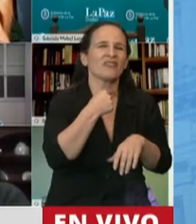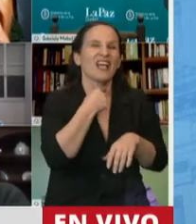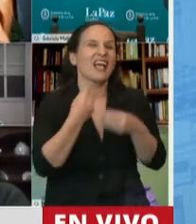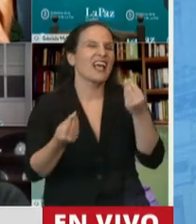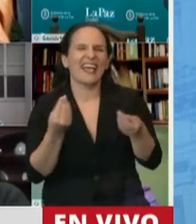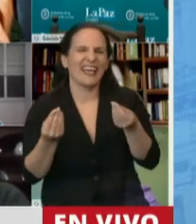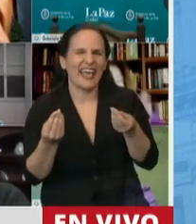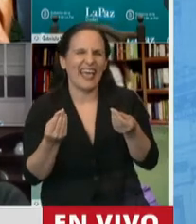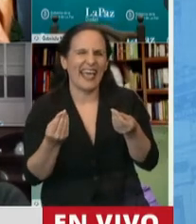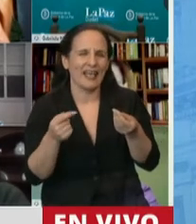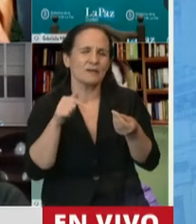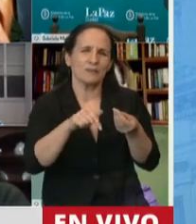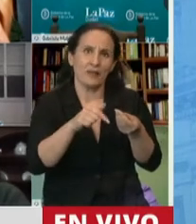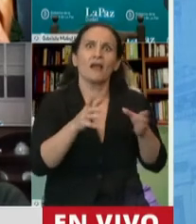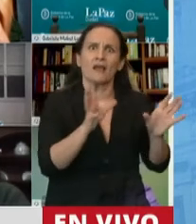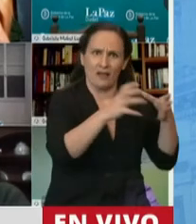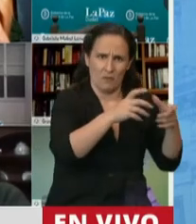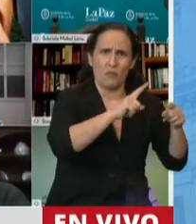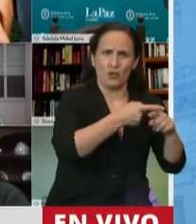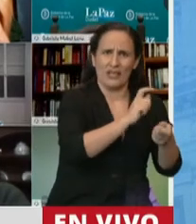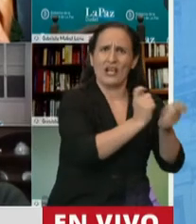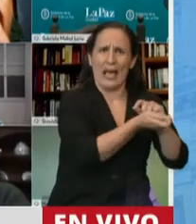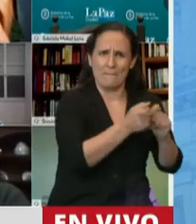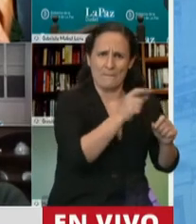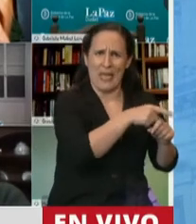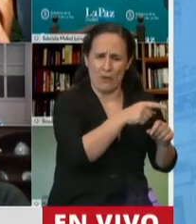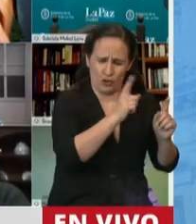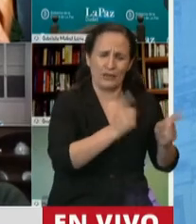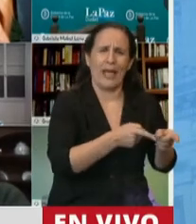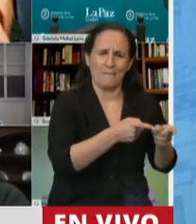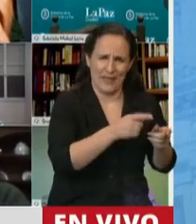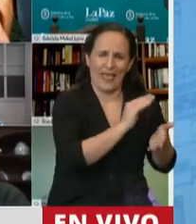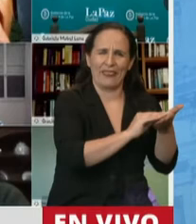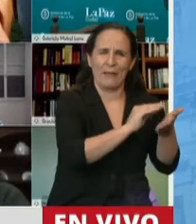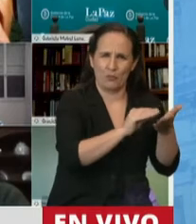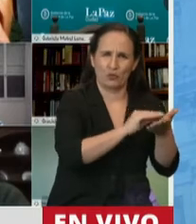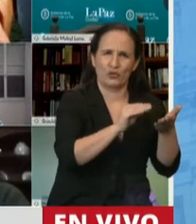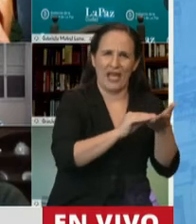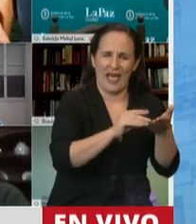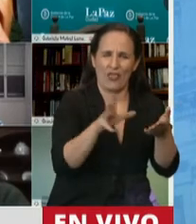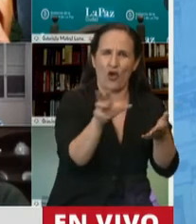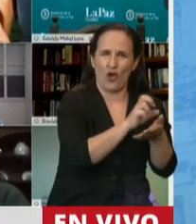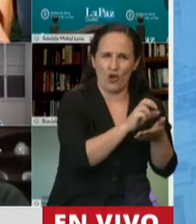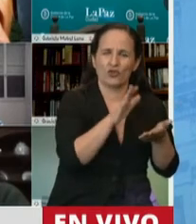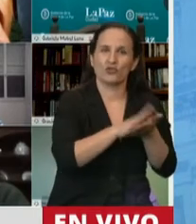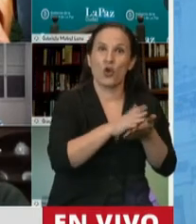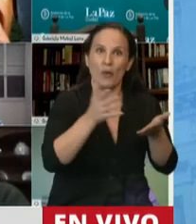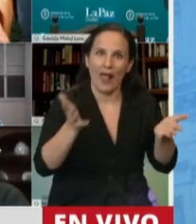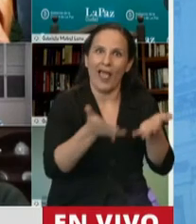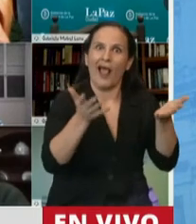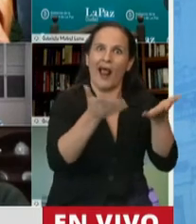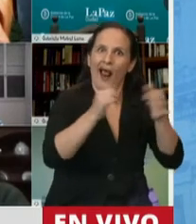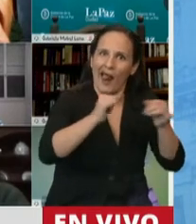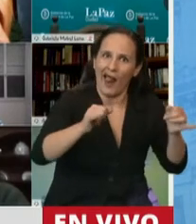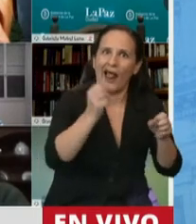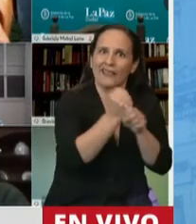constante. Y aquí cambiemos también, algunos diputados y diputadas hicieron eco de este planteo de la promoción del teletrabajo, porque justamente